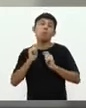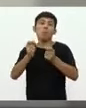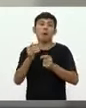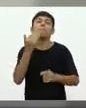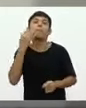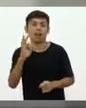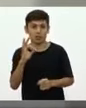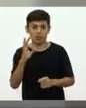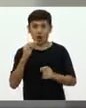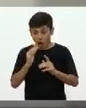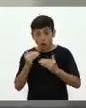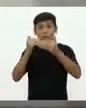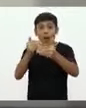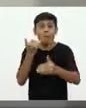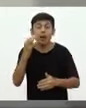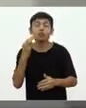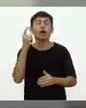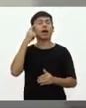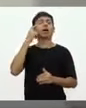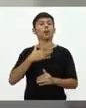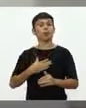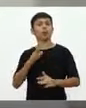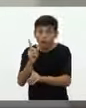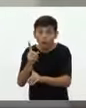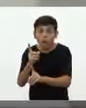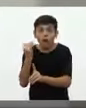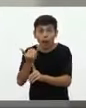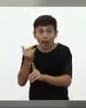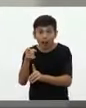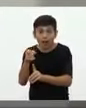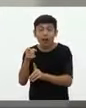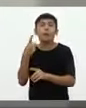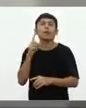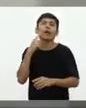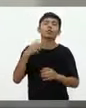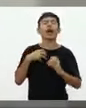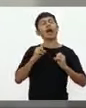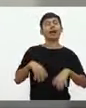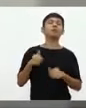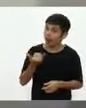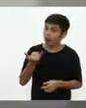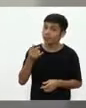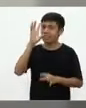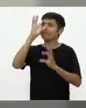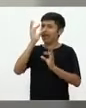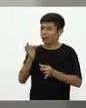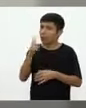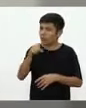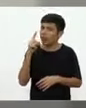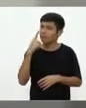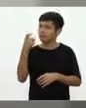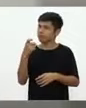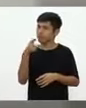eso es lo que nos está permitiendo organizarnos de la mejor manera. No hay que descuidarse en absoluto, ustedes lo ven,